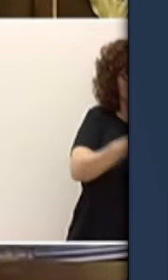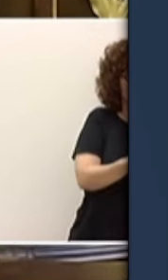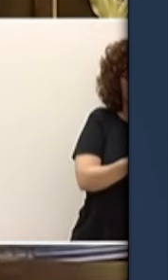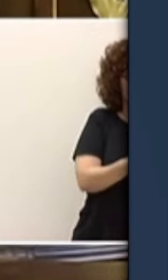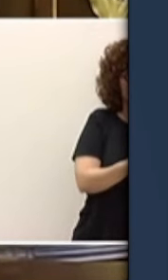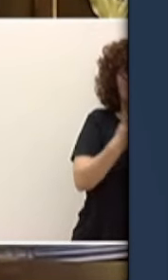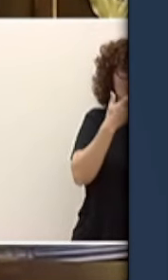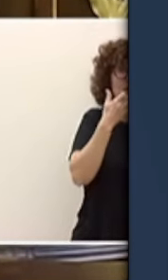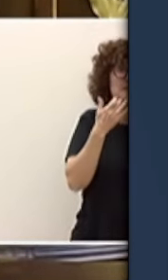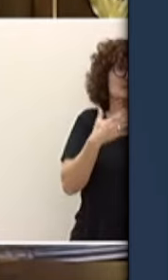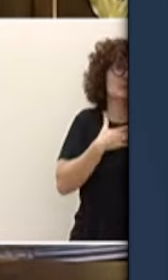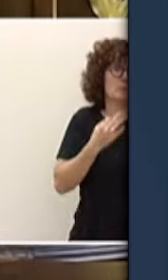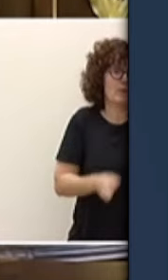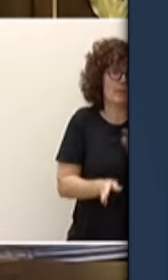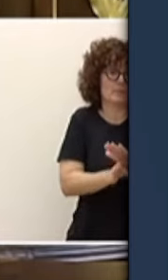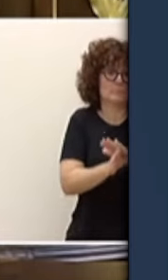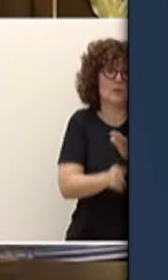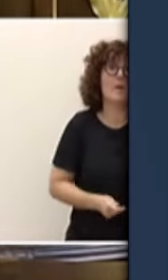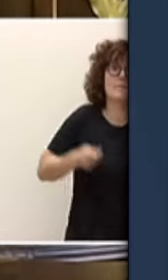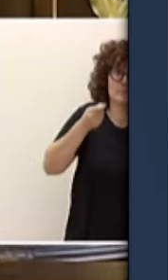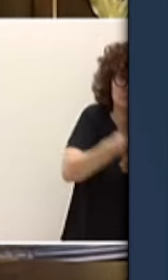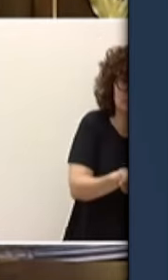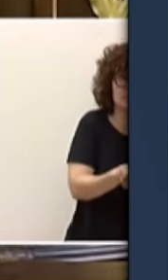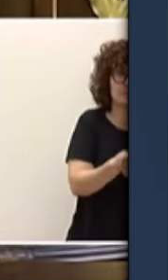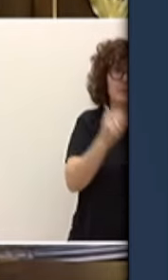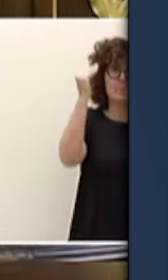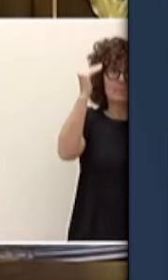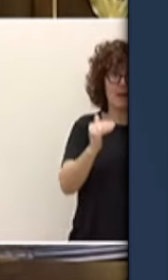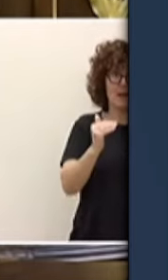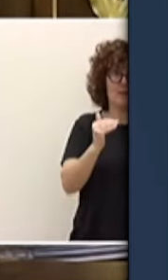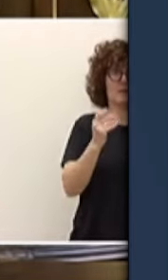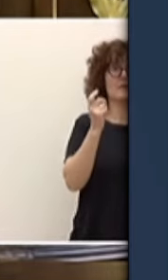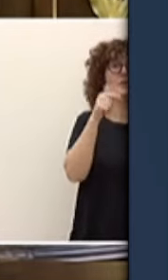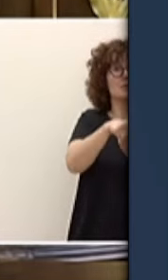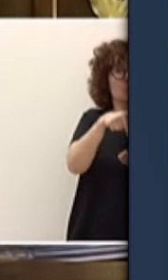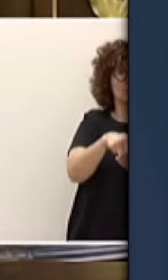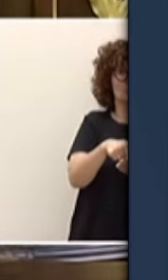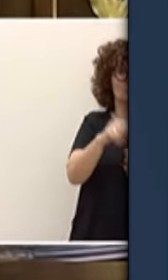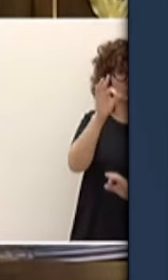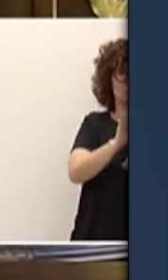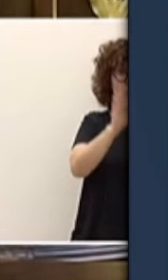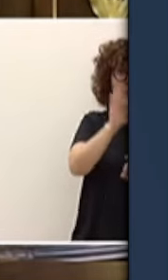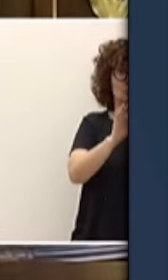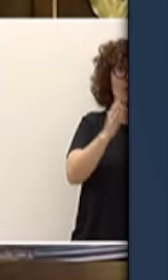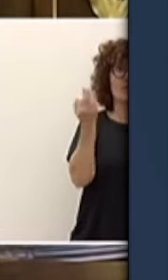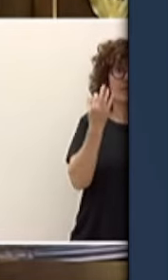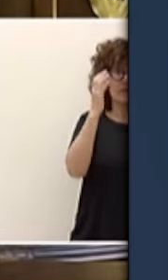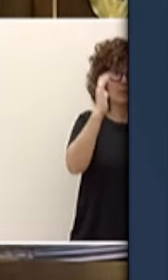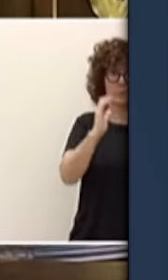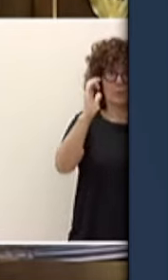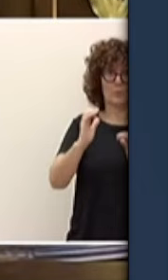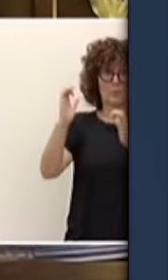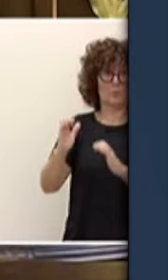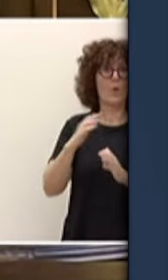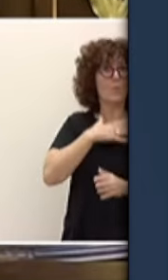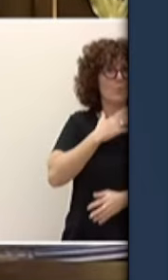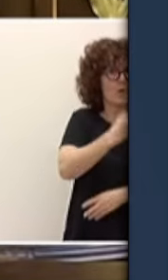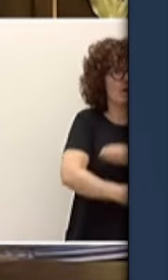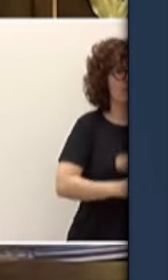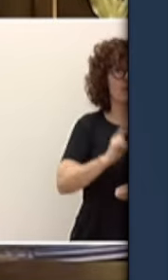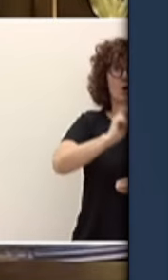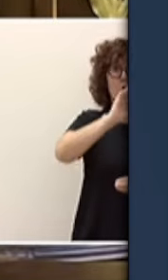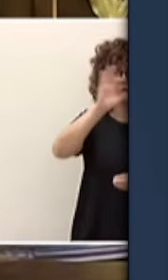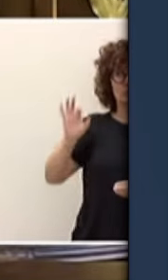bajarlos es porque hay que eliminarlos todos esos impuestos y se puede hacer otros países que no habían llegado al nivel de atraco fiscal de España